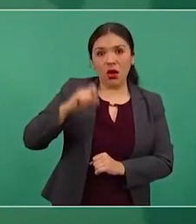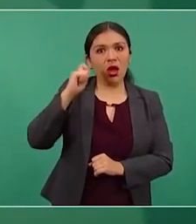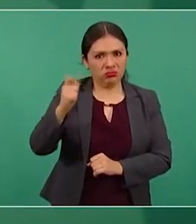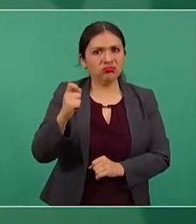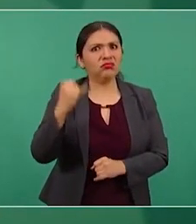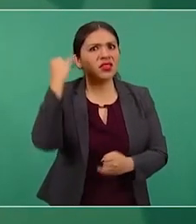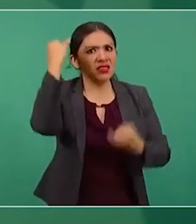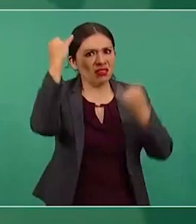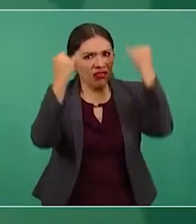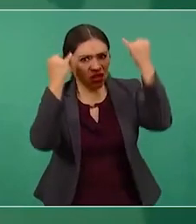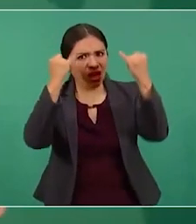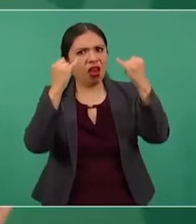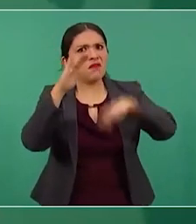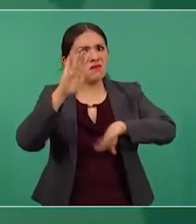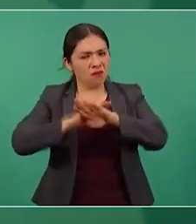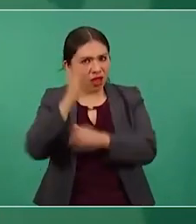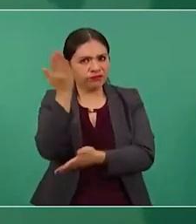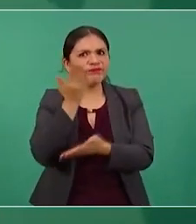ideas avanzada.